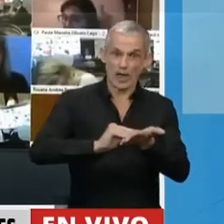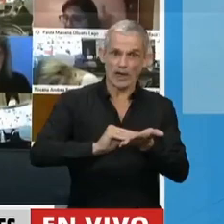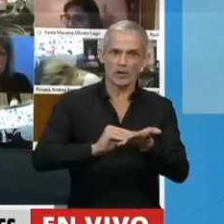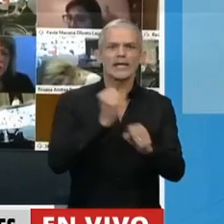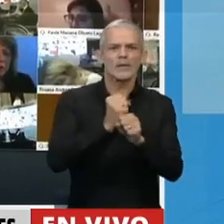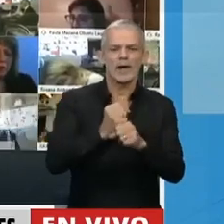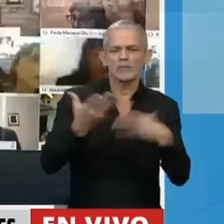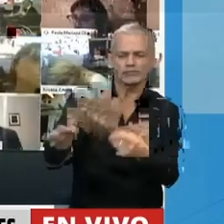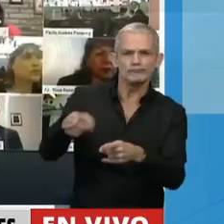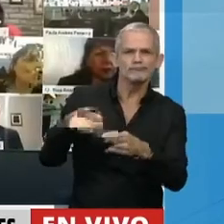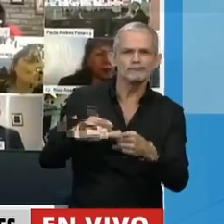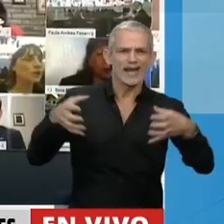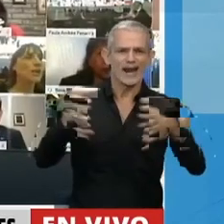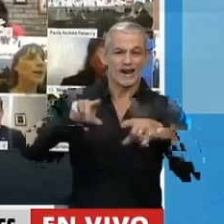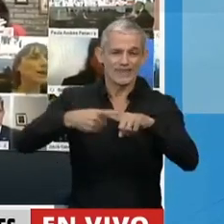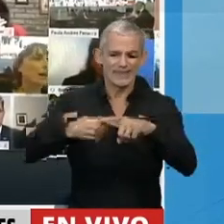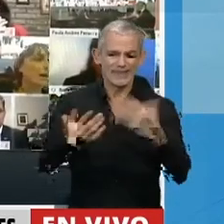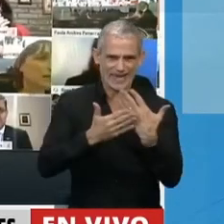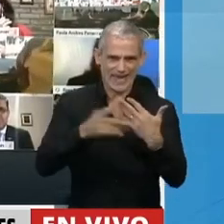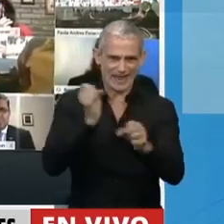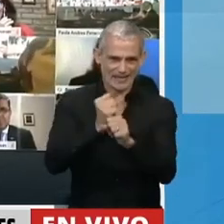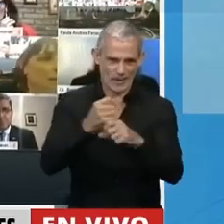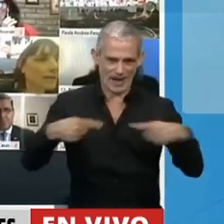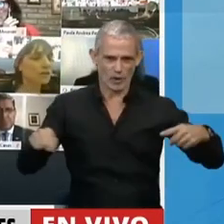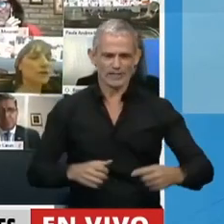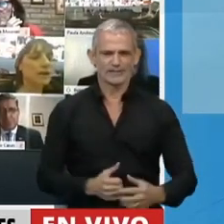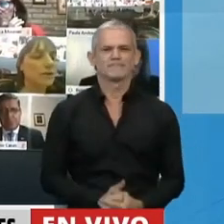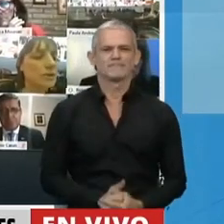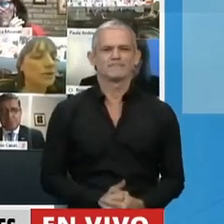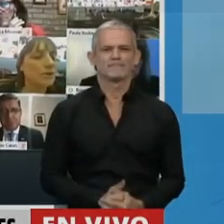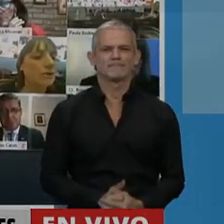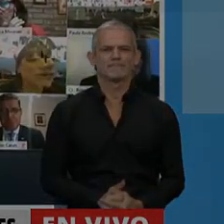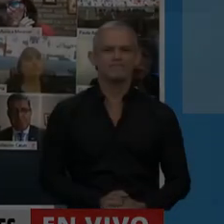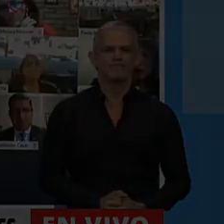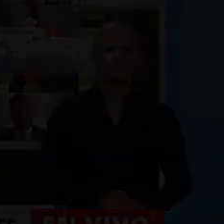de los trabajadores y del Frente de Izquierda de los trabajadores. Gracias, diputada del PLA. ¡Gracias!